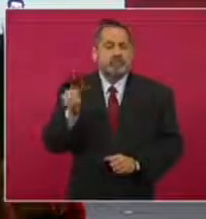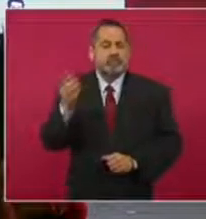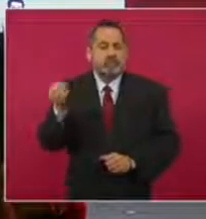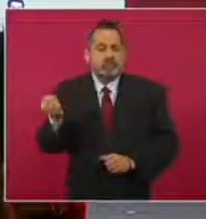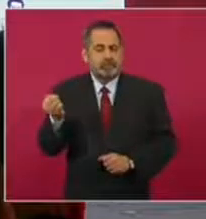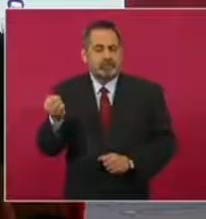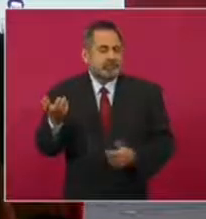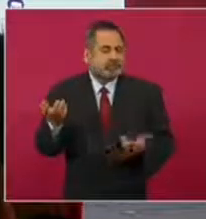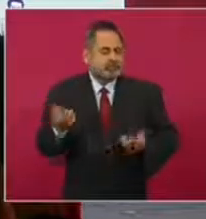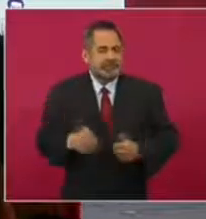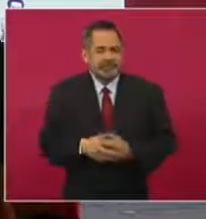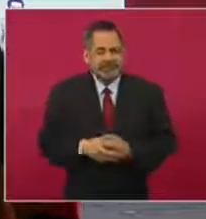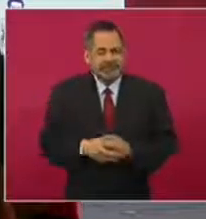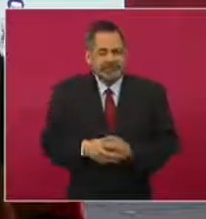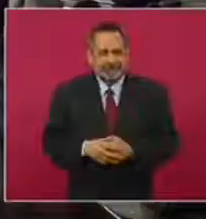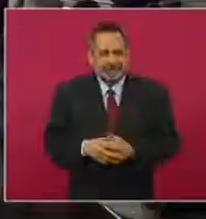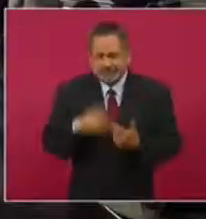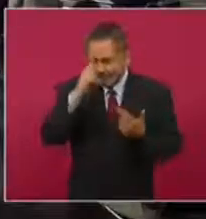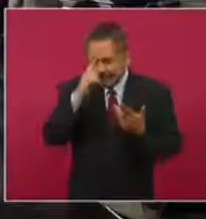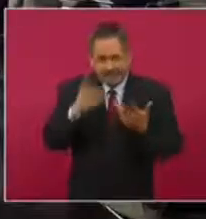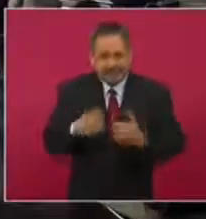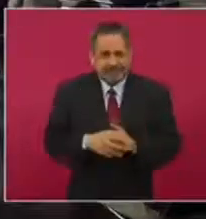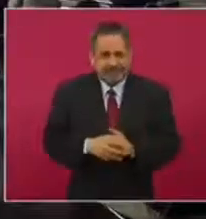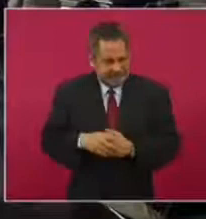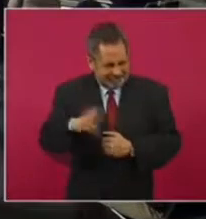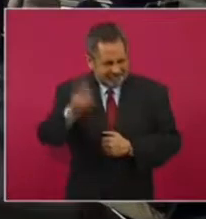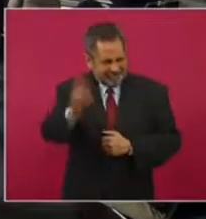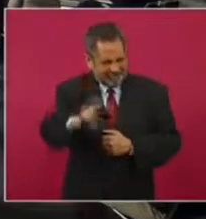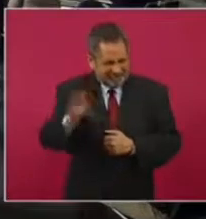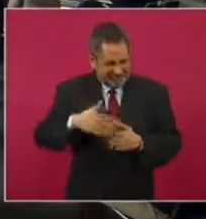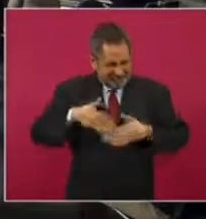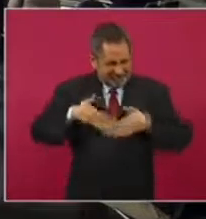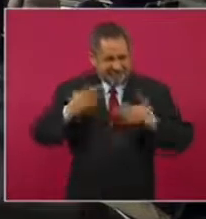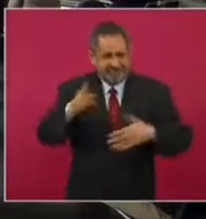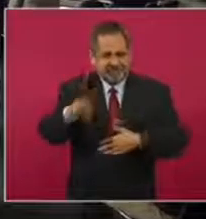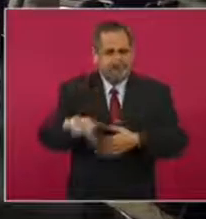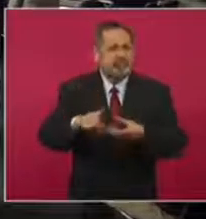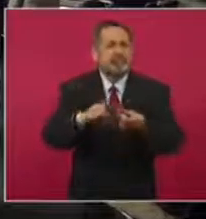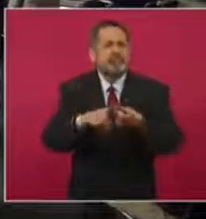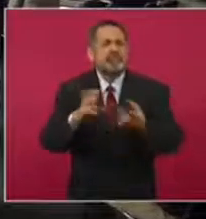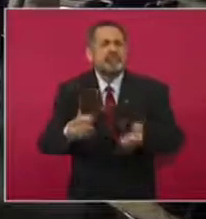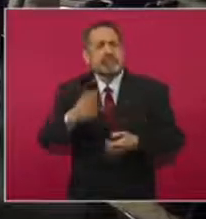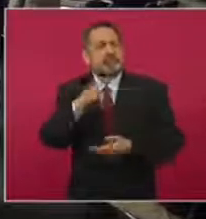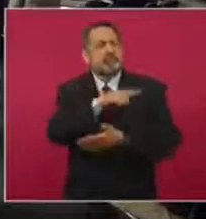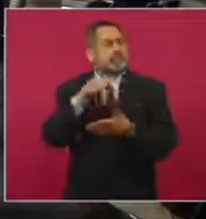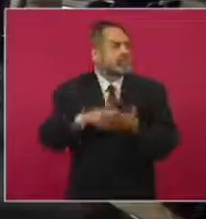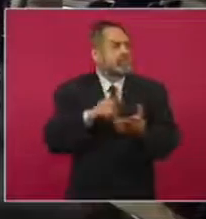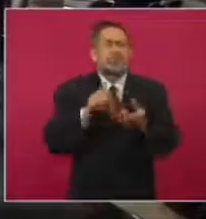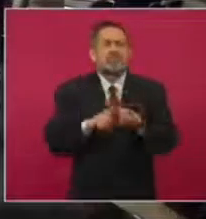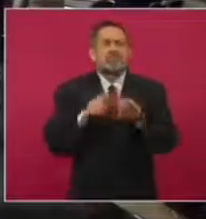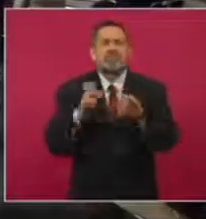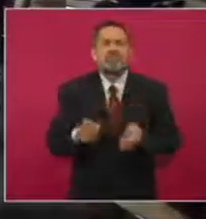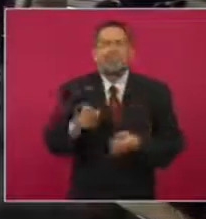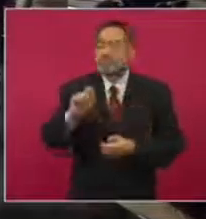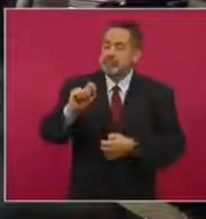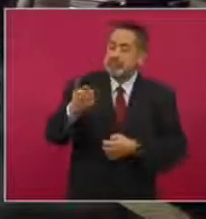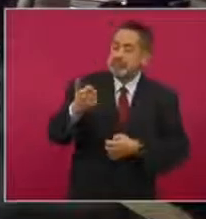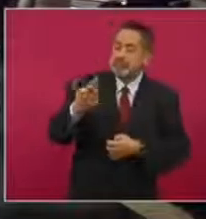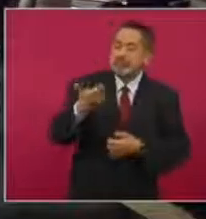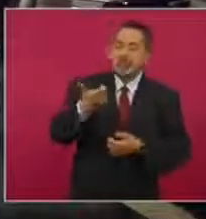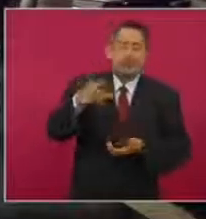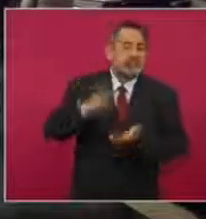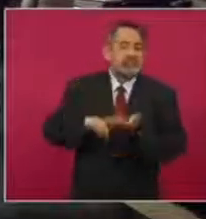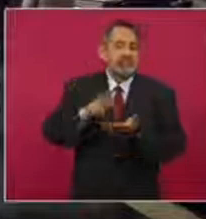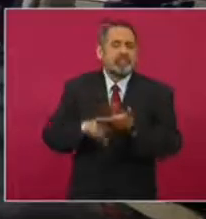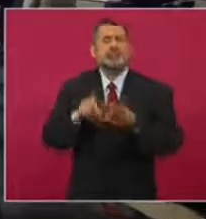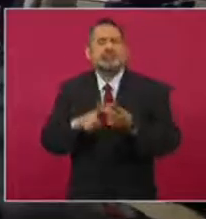A ver, en honor a la verdad, ¿dónde está en 26.99 el